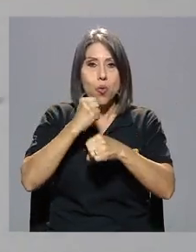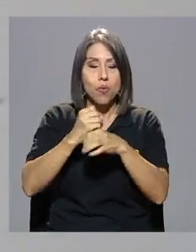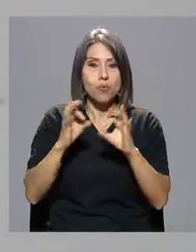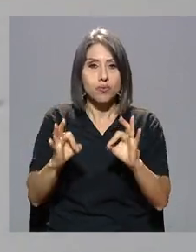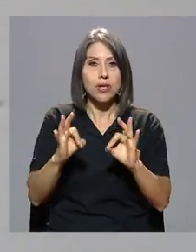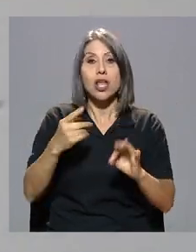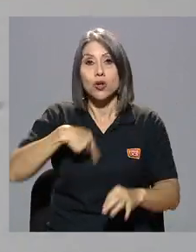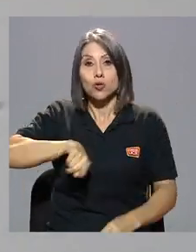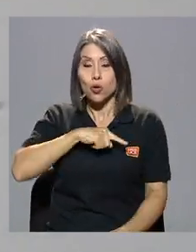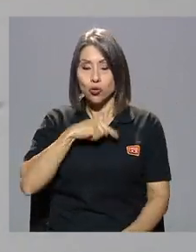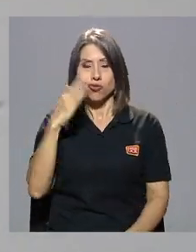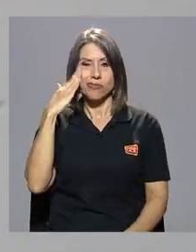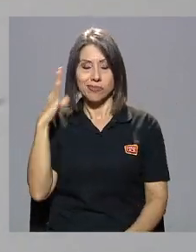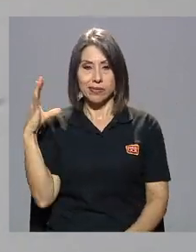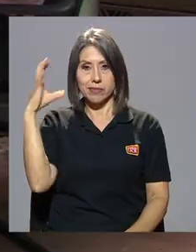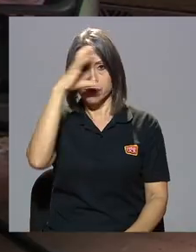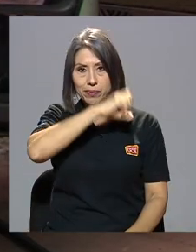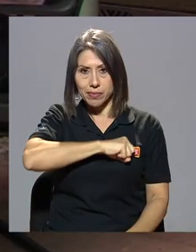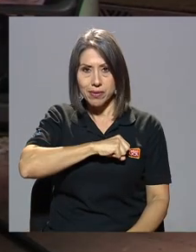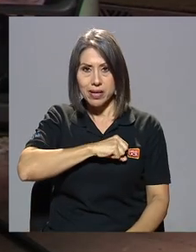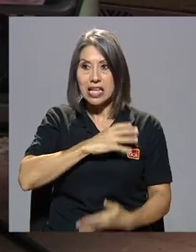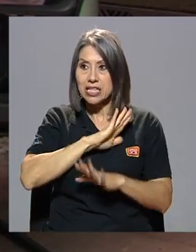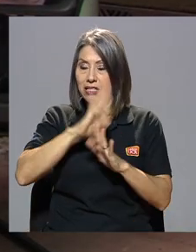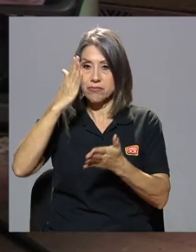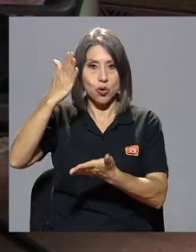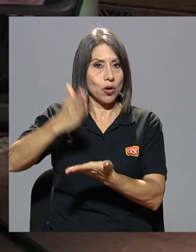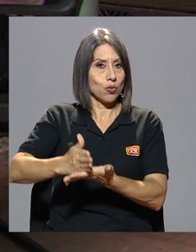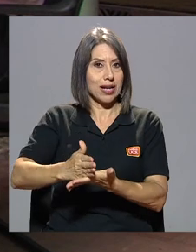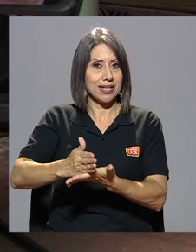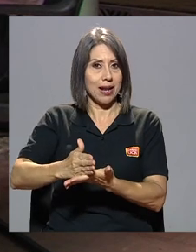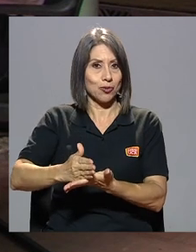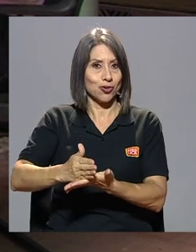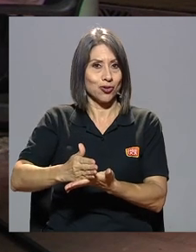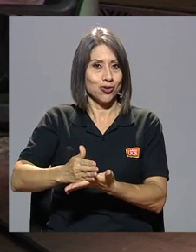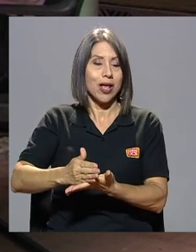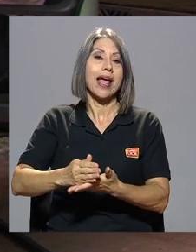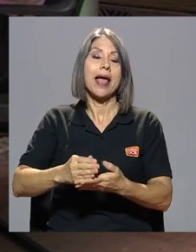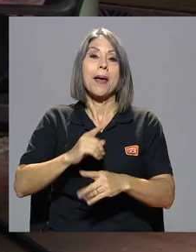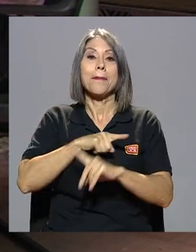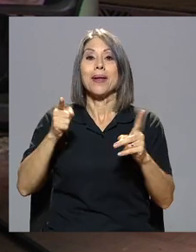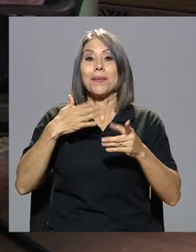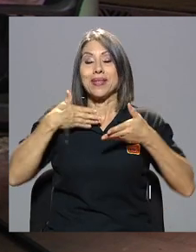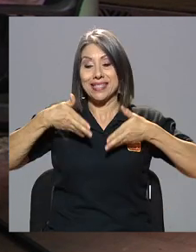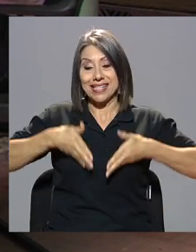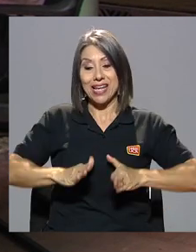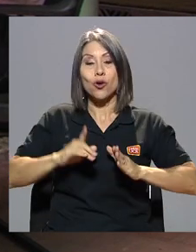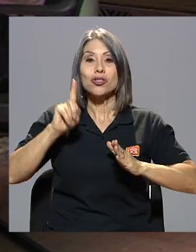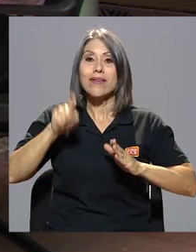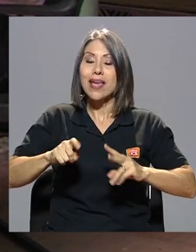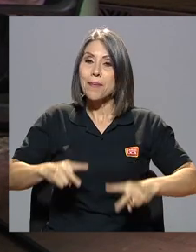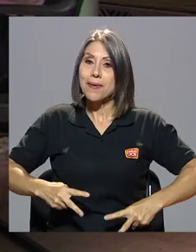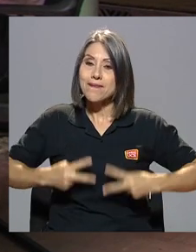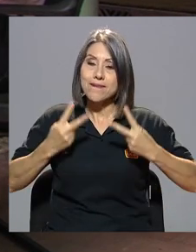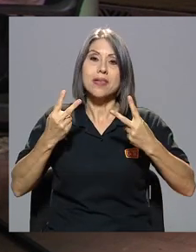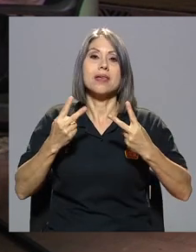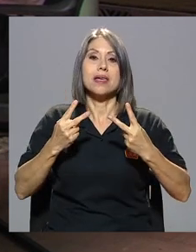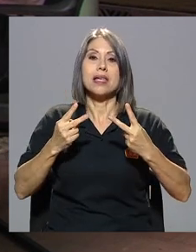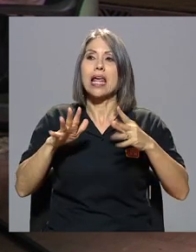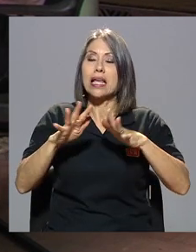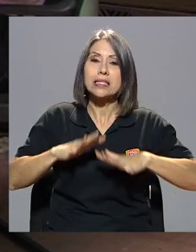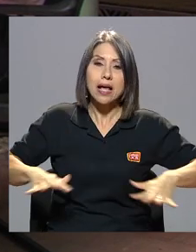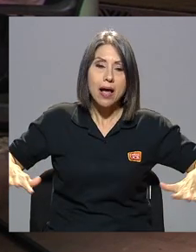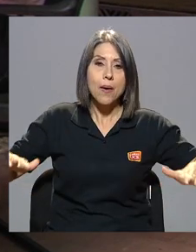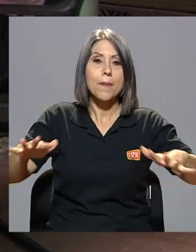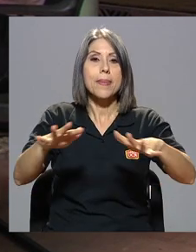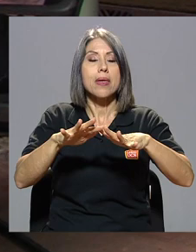y eso lo detectamos y lo lo neutralizamos entonces mis hijos tenían que venir vivir en ese ambiente